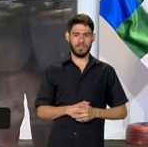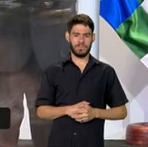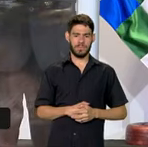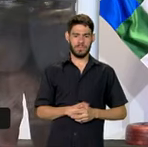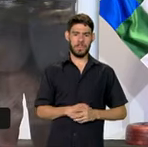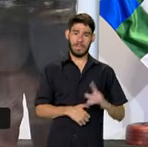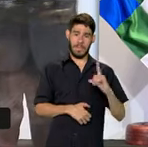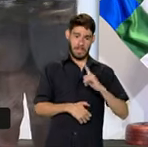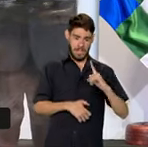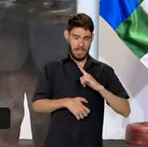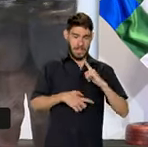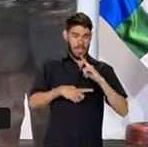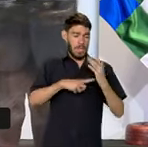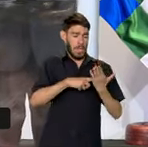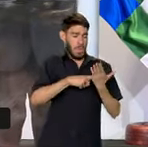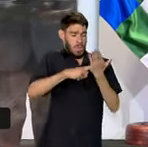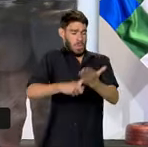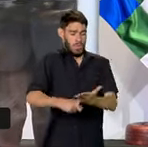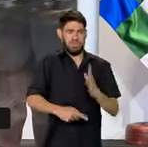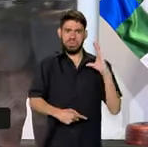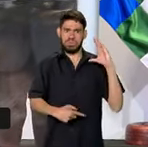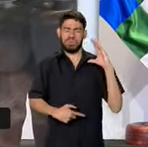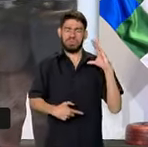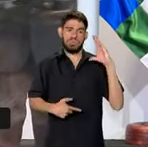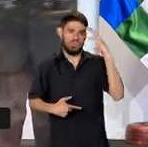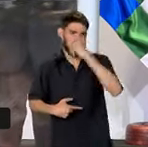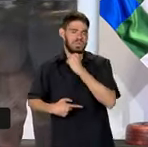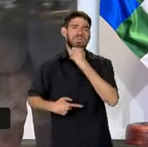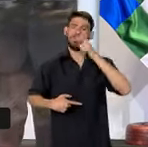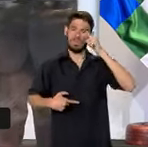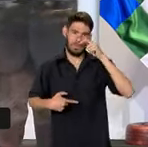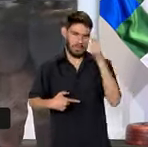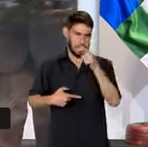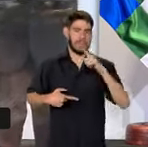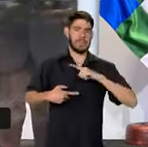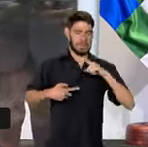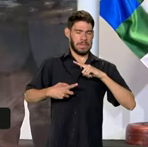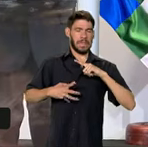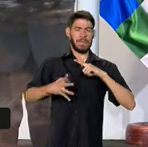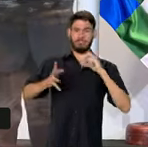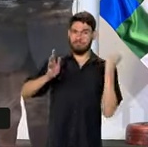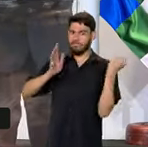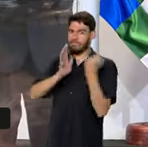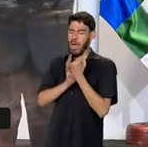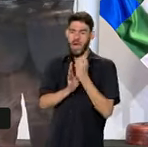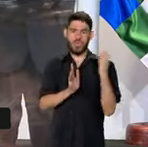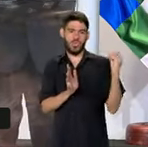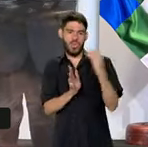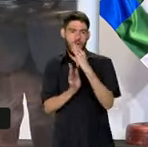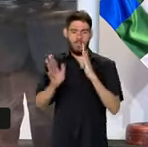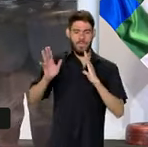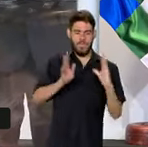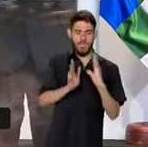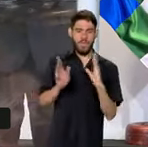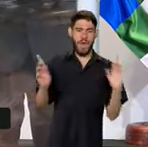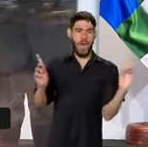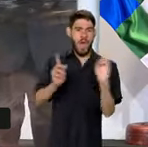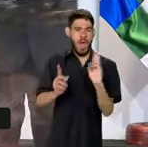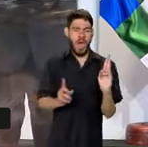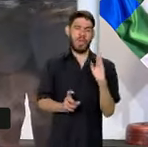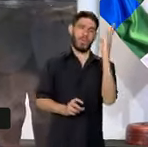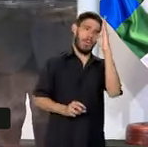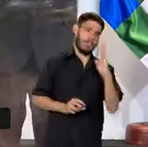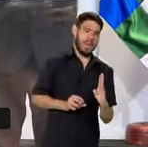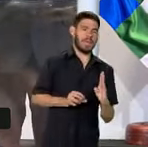Tenemos una agenda muy bonita, muy interesante, esto marca esta nueva era de relações entre Brasil y